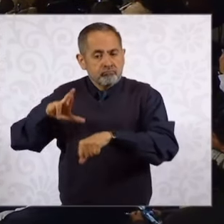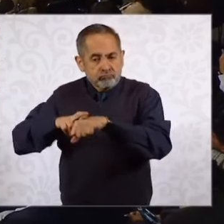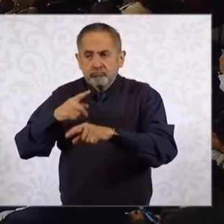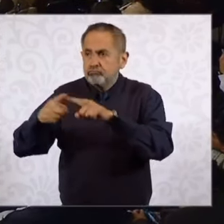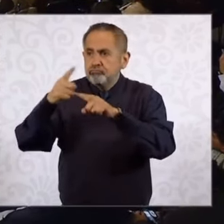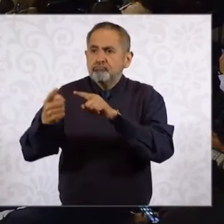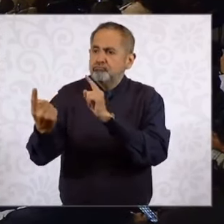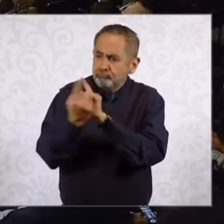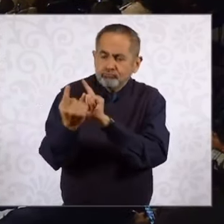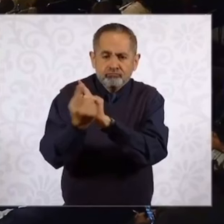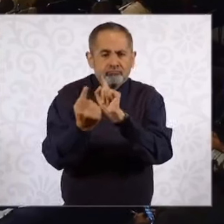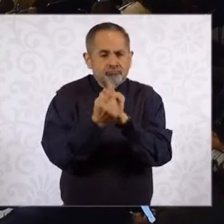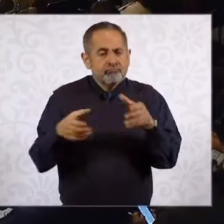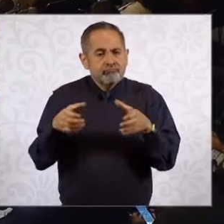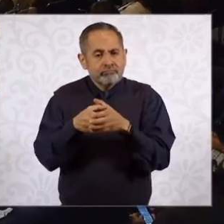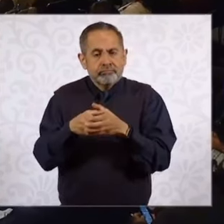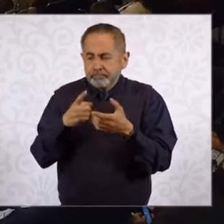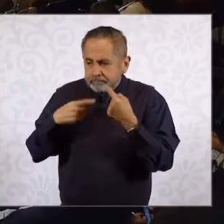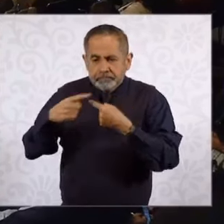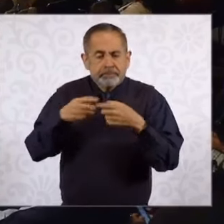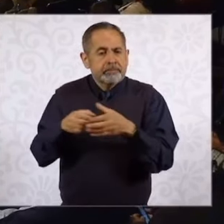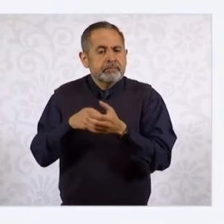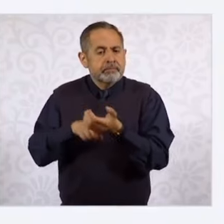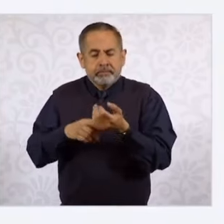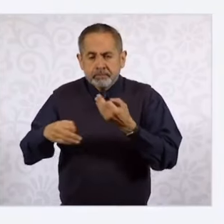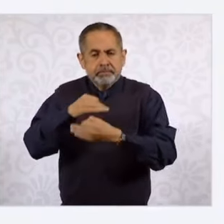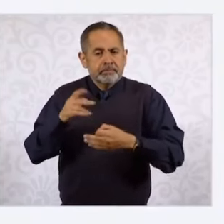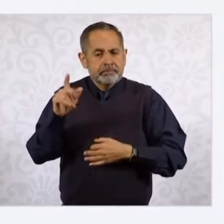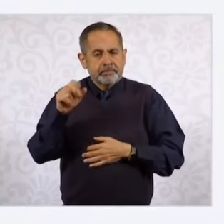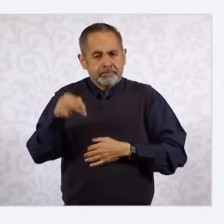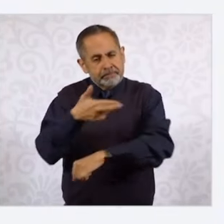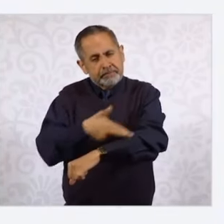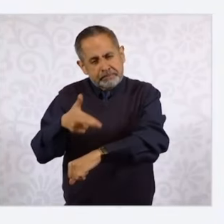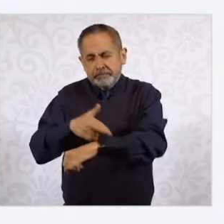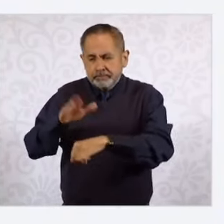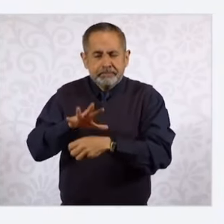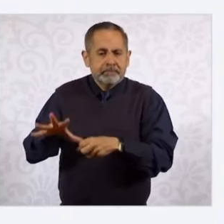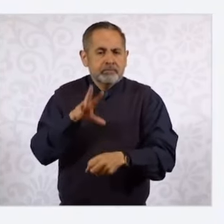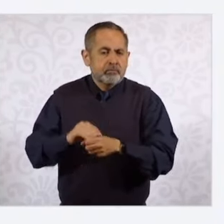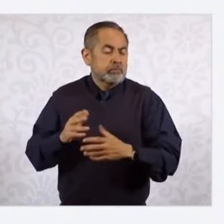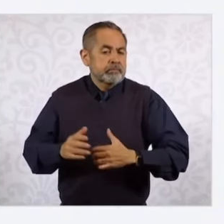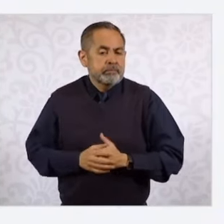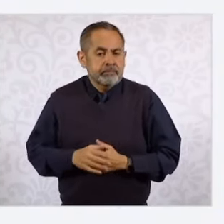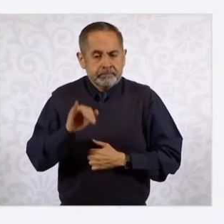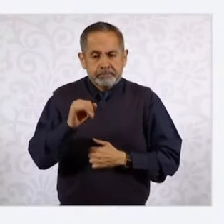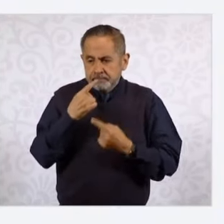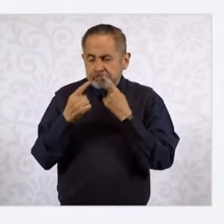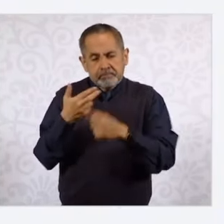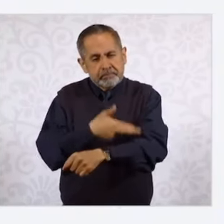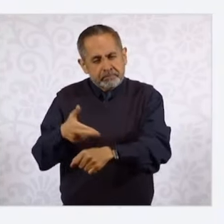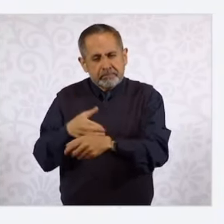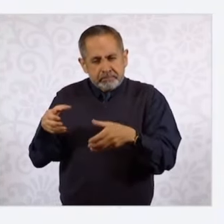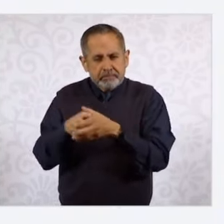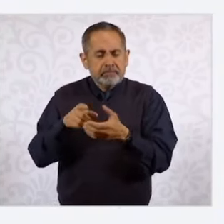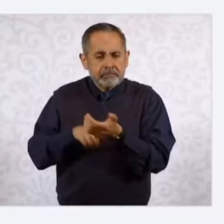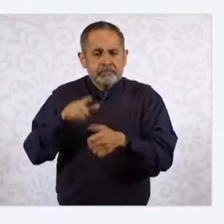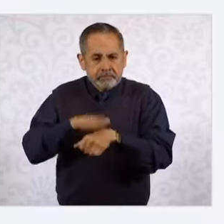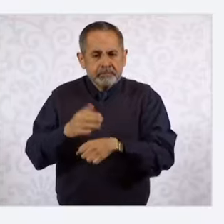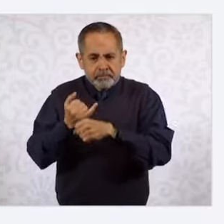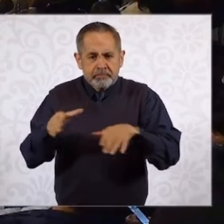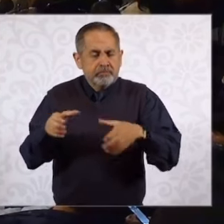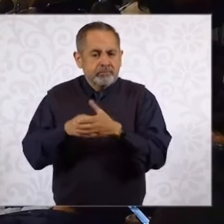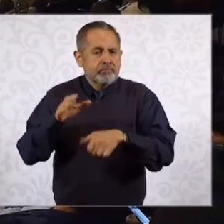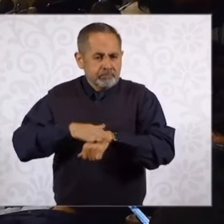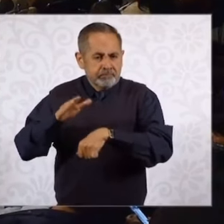entidades para poder hacer estos planes de una manera más íntegra. Y sí, vamos a seguir pidiendo información